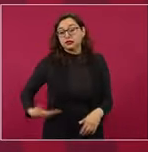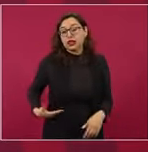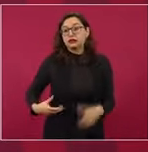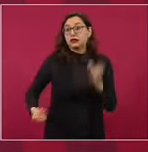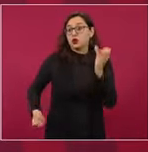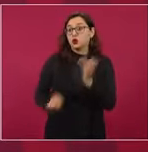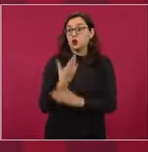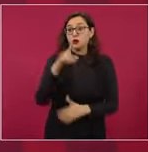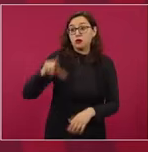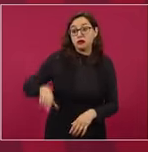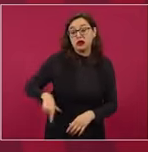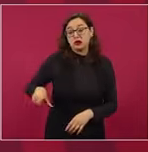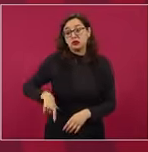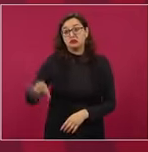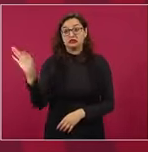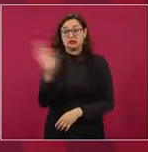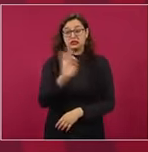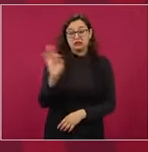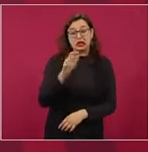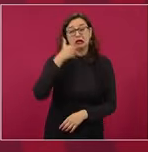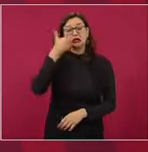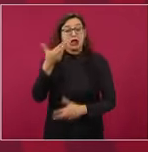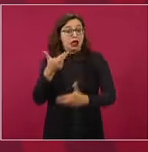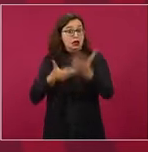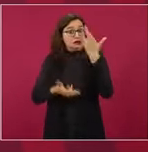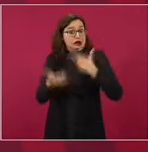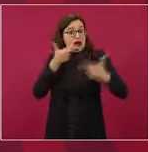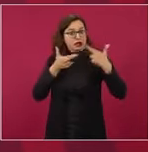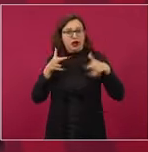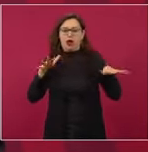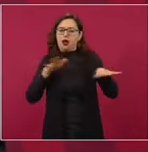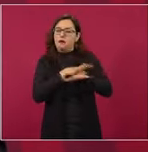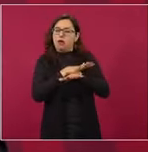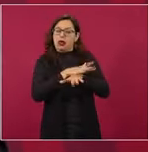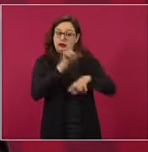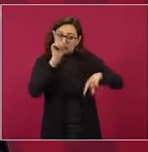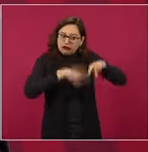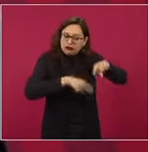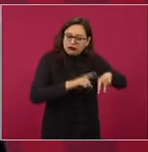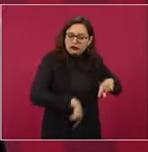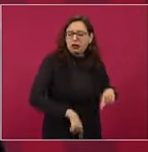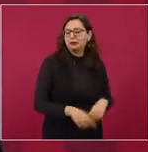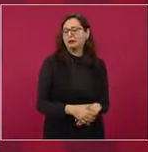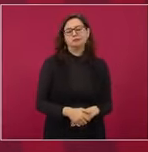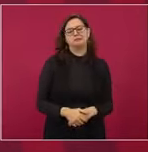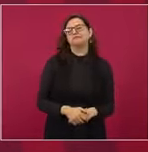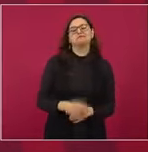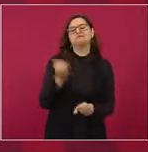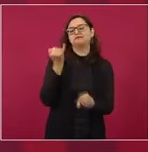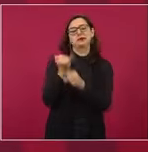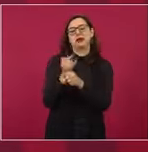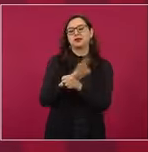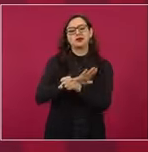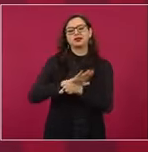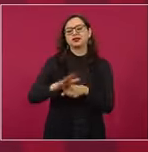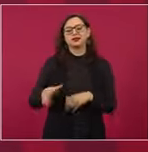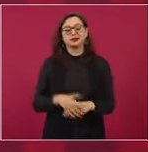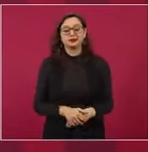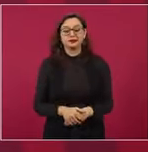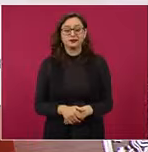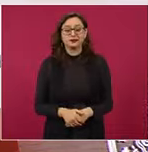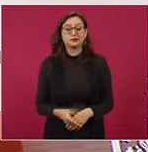Si hay 10 millones 250 mil adultos mayores que están recibiendo apoyo,